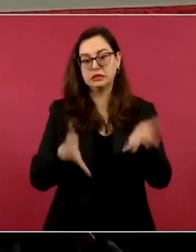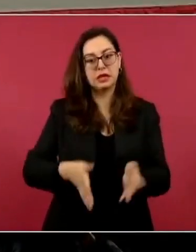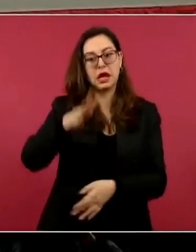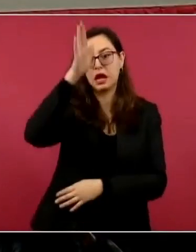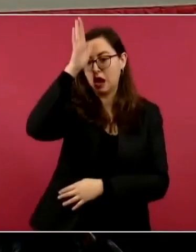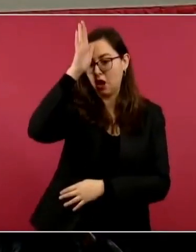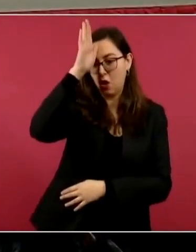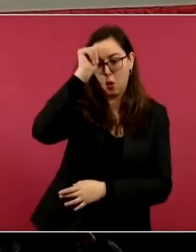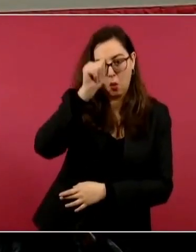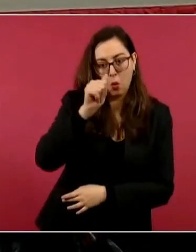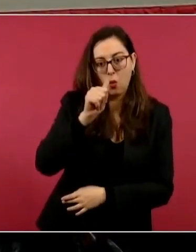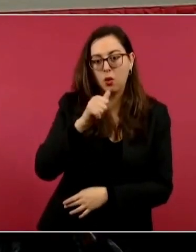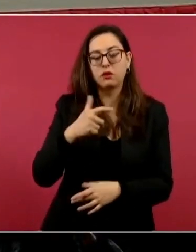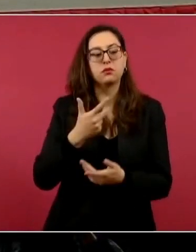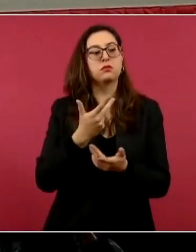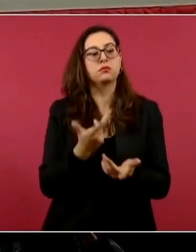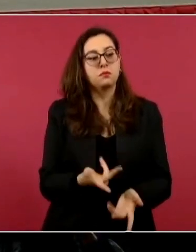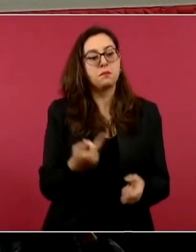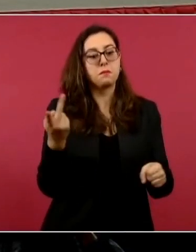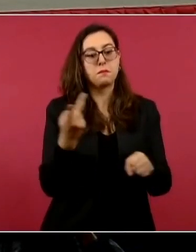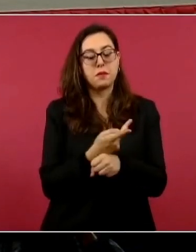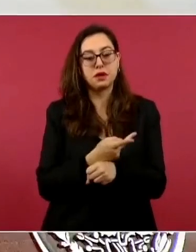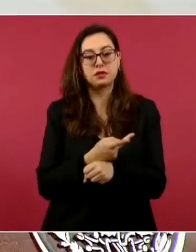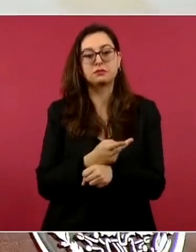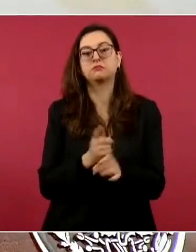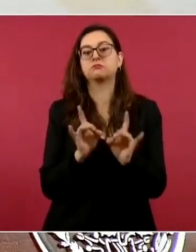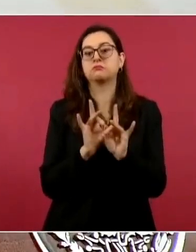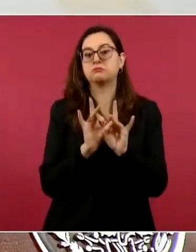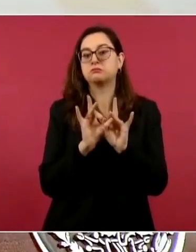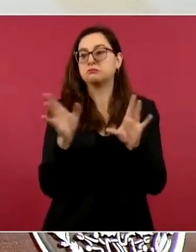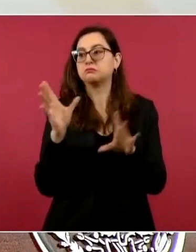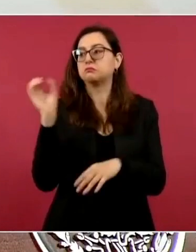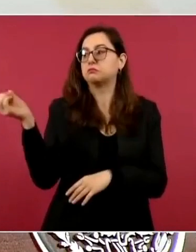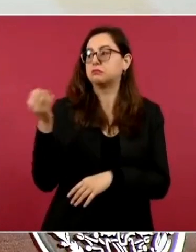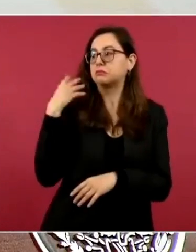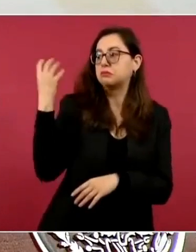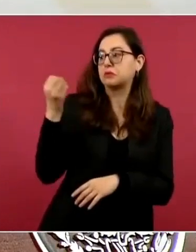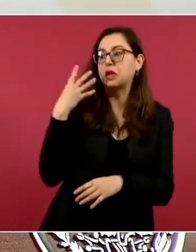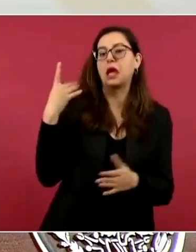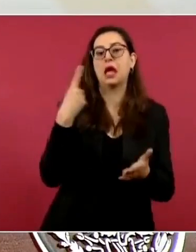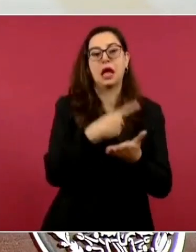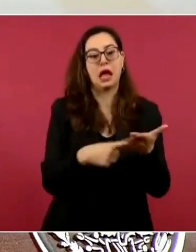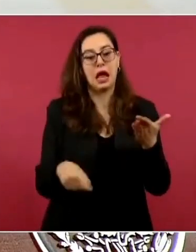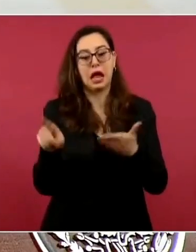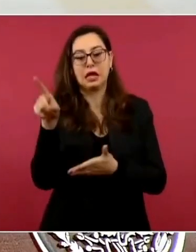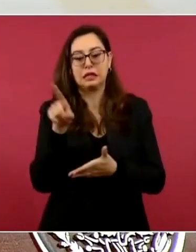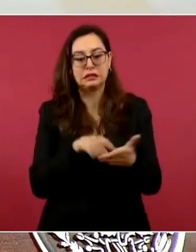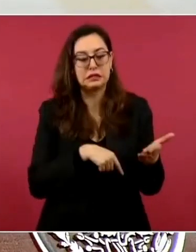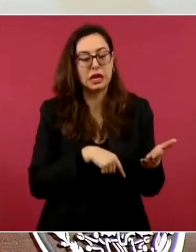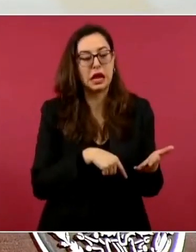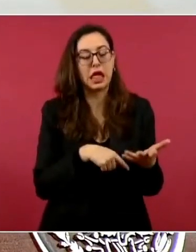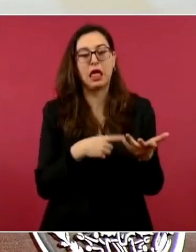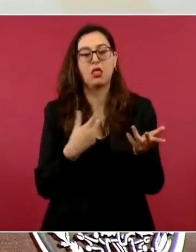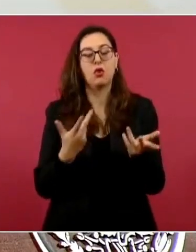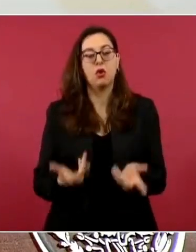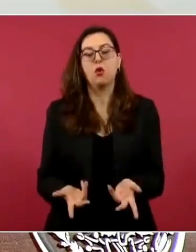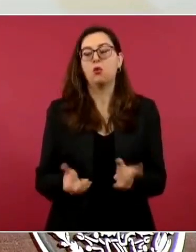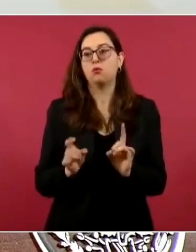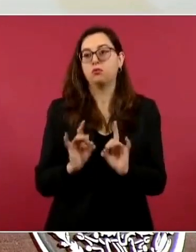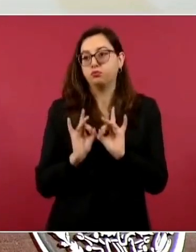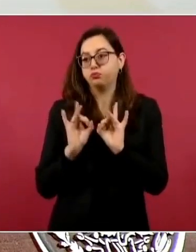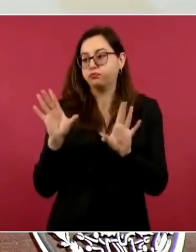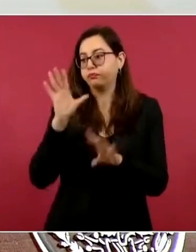exista una cancelación de un evento, por el motivo que sea, deben de actuar igual que lo hacen en Estados Unidos,